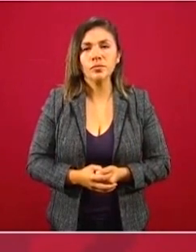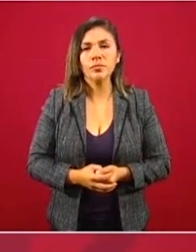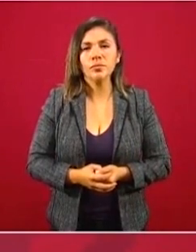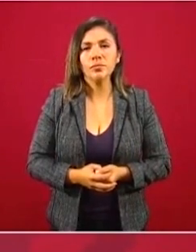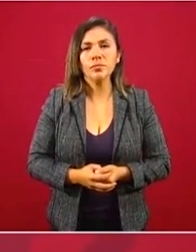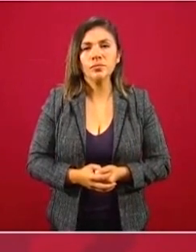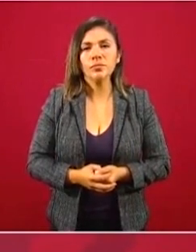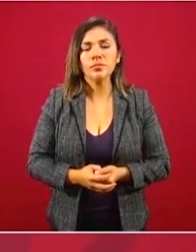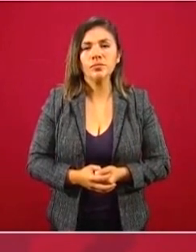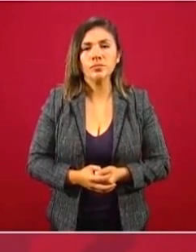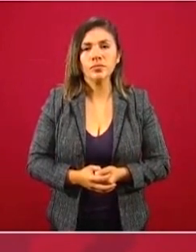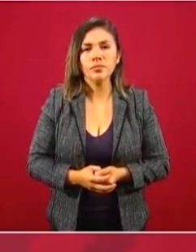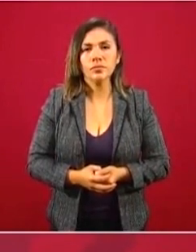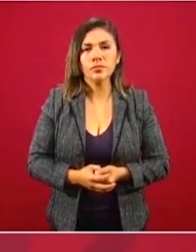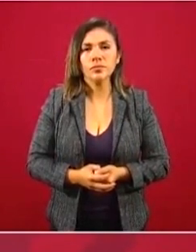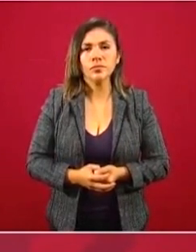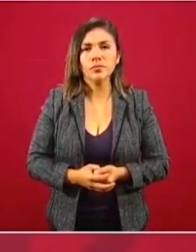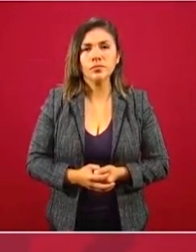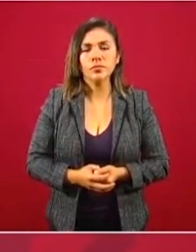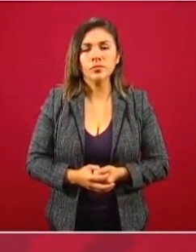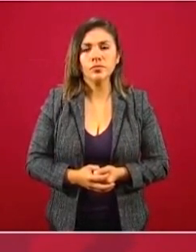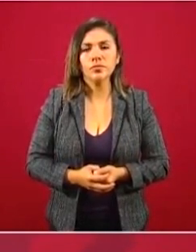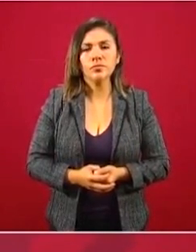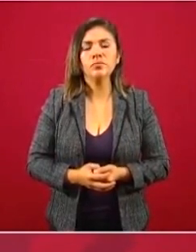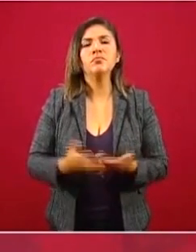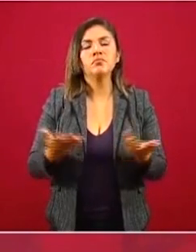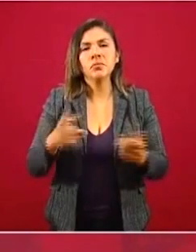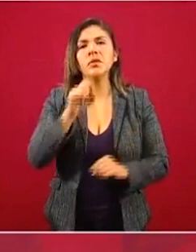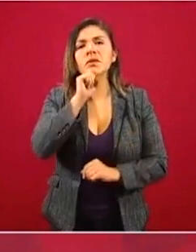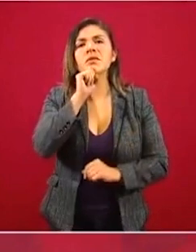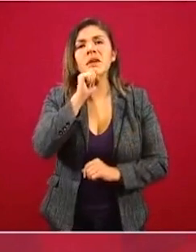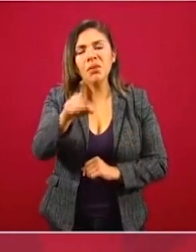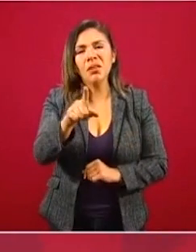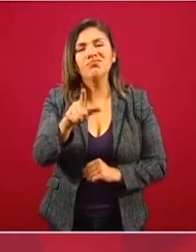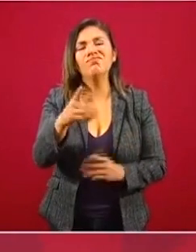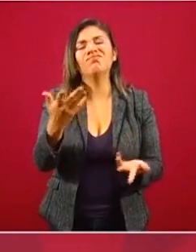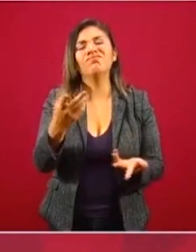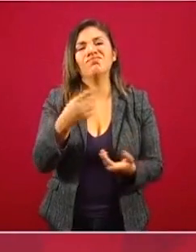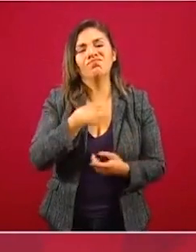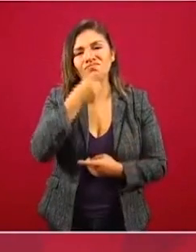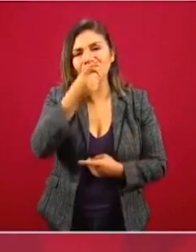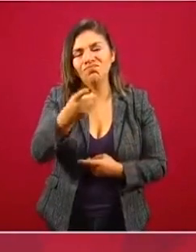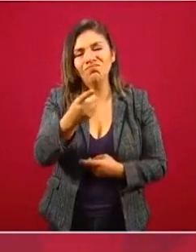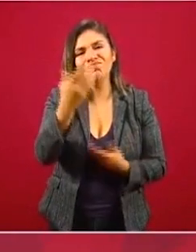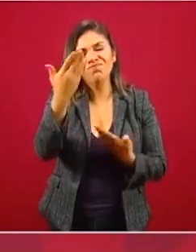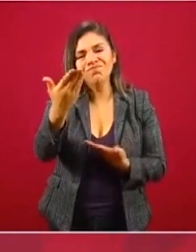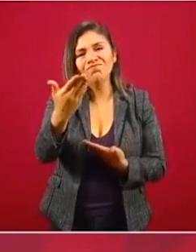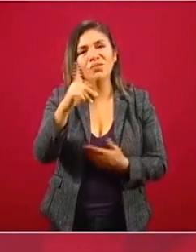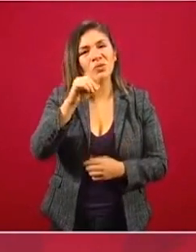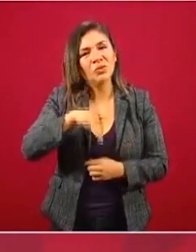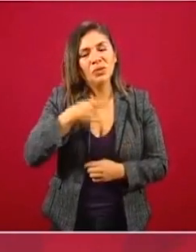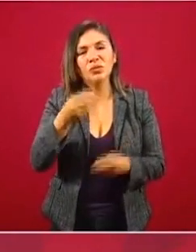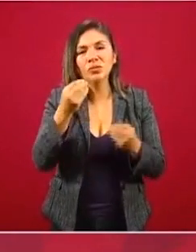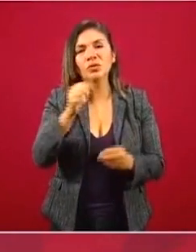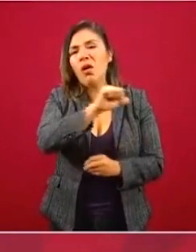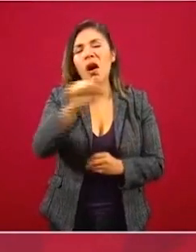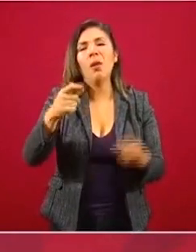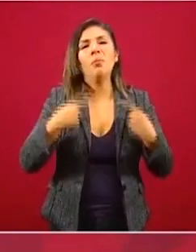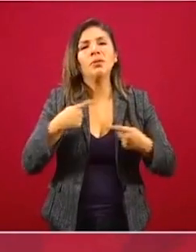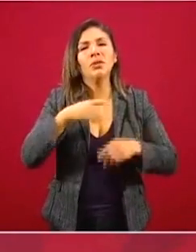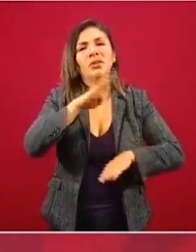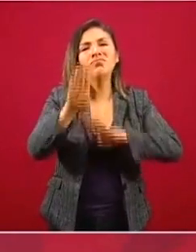También nuestro pésame a familiares de víctimas